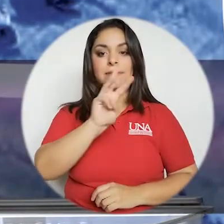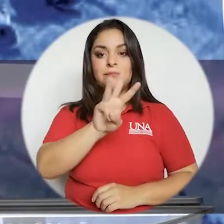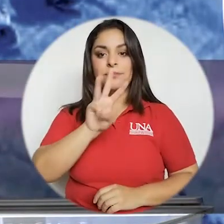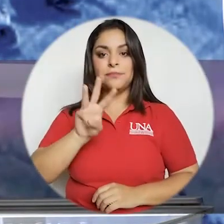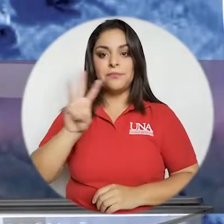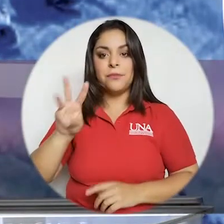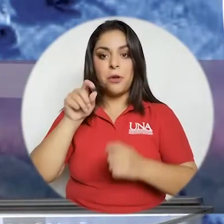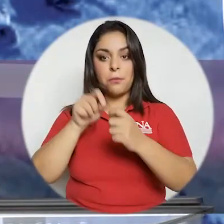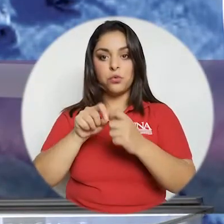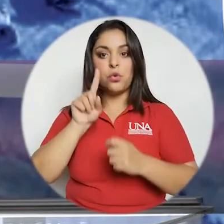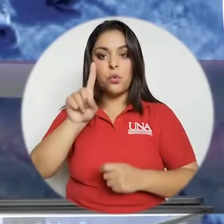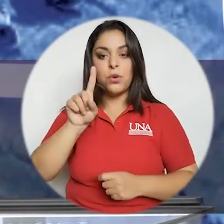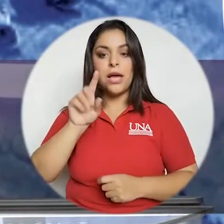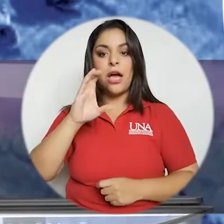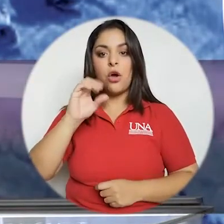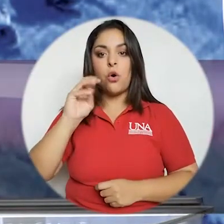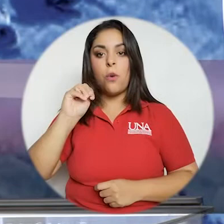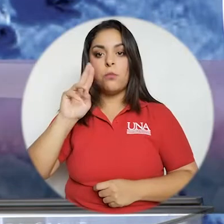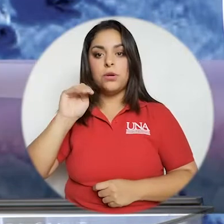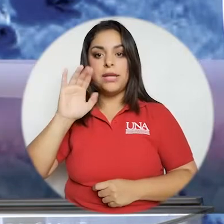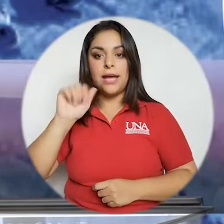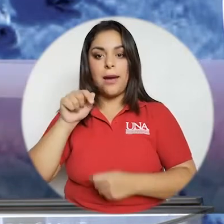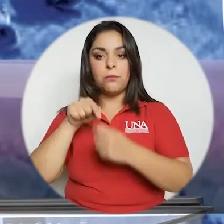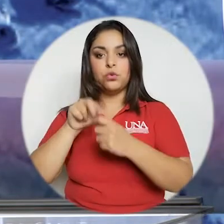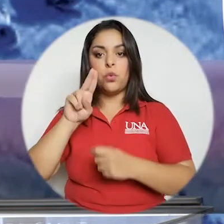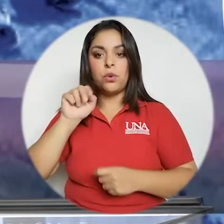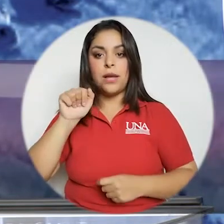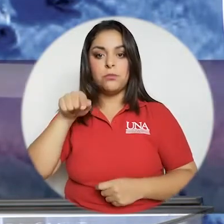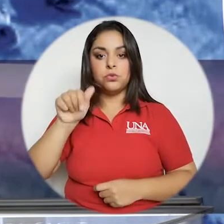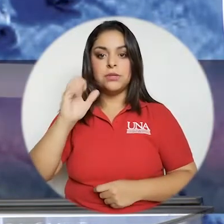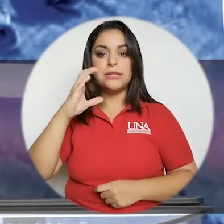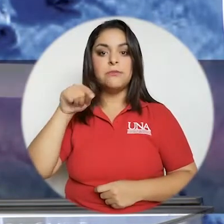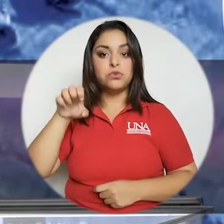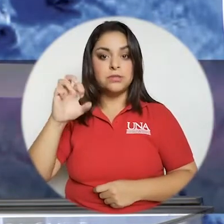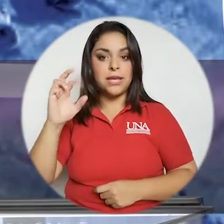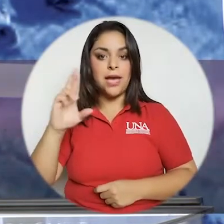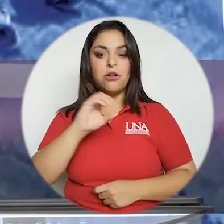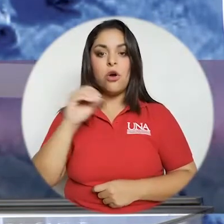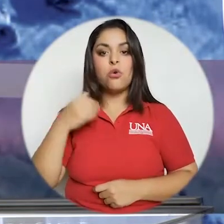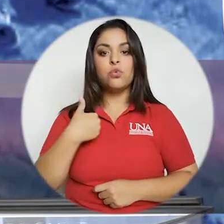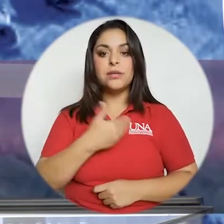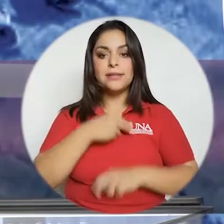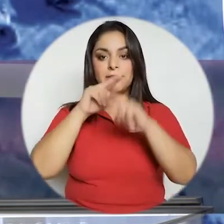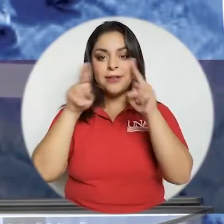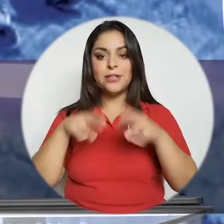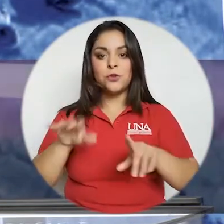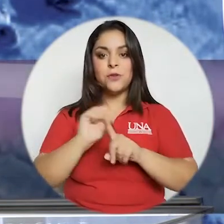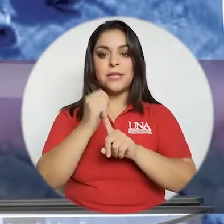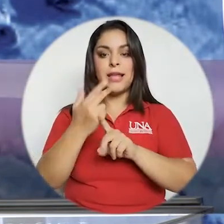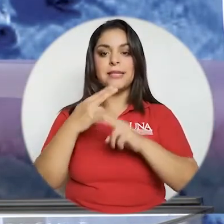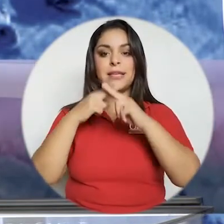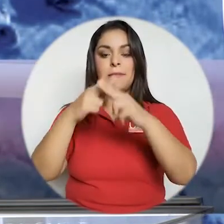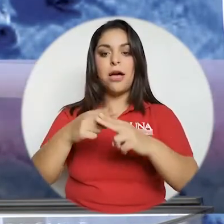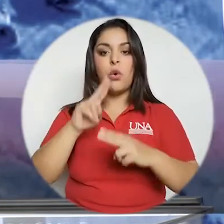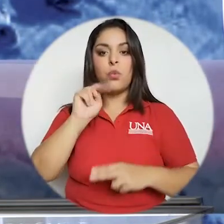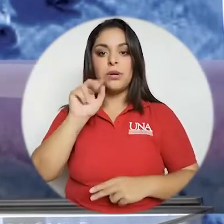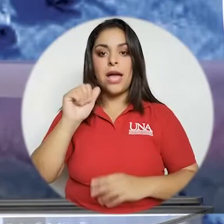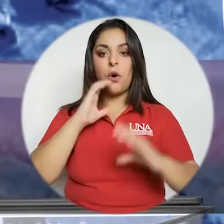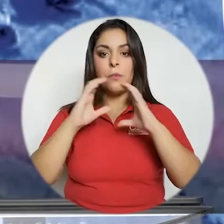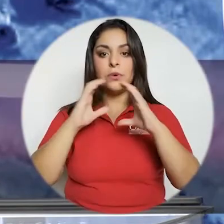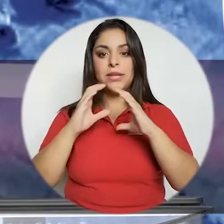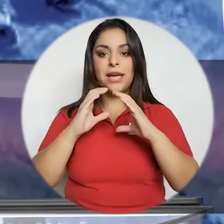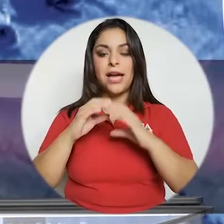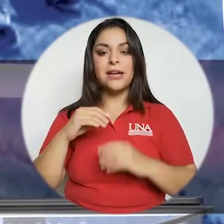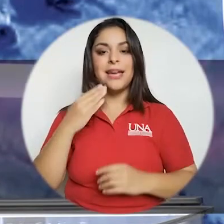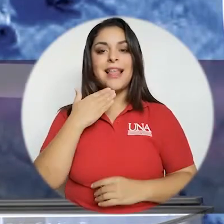mirada en www.unacomunica.una.ac.cr o en nuestras redes sociales denominadas